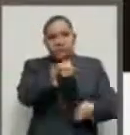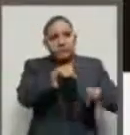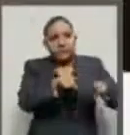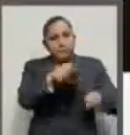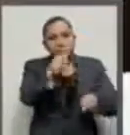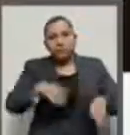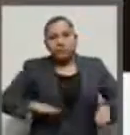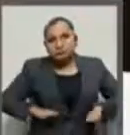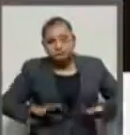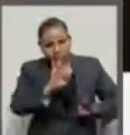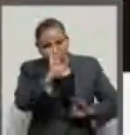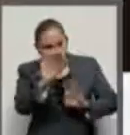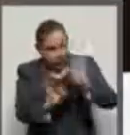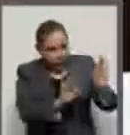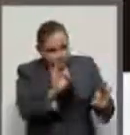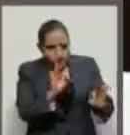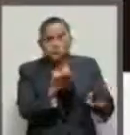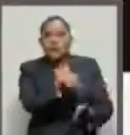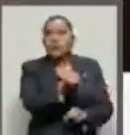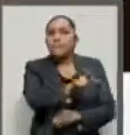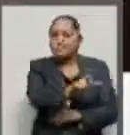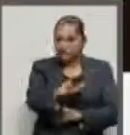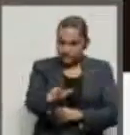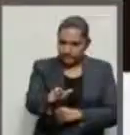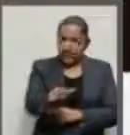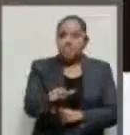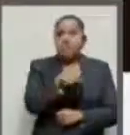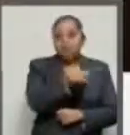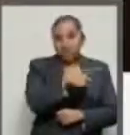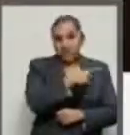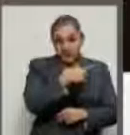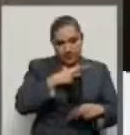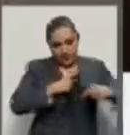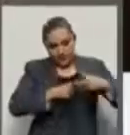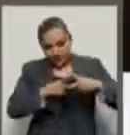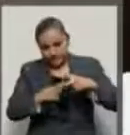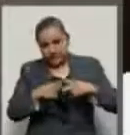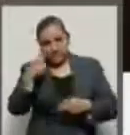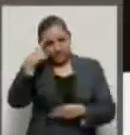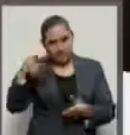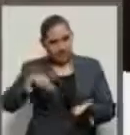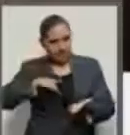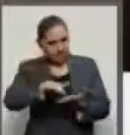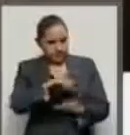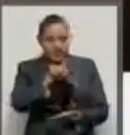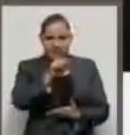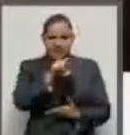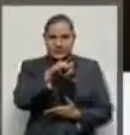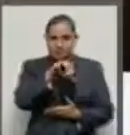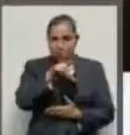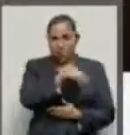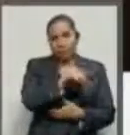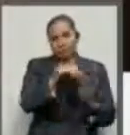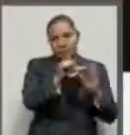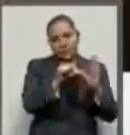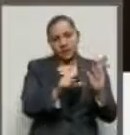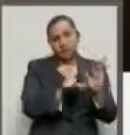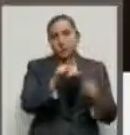mediante la aplicación del esquema de estímulos establecidos en el artículo 23